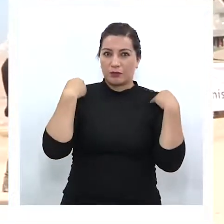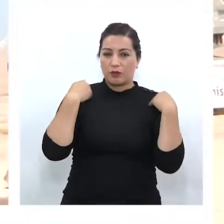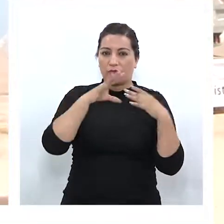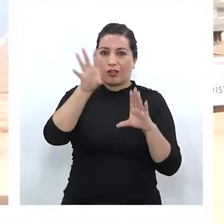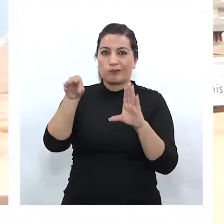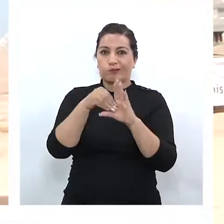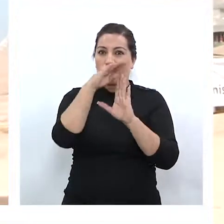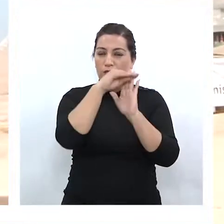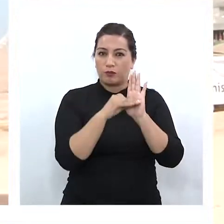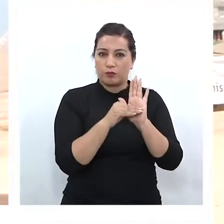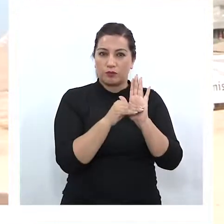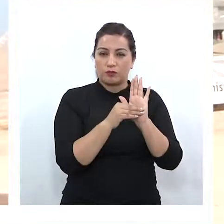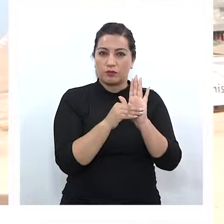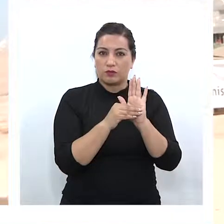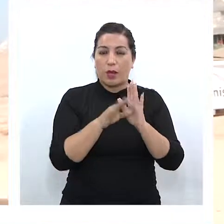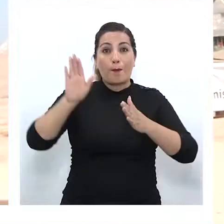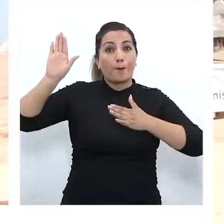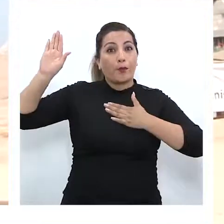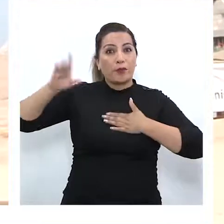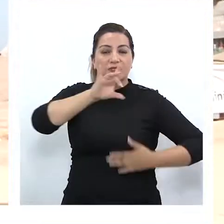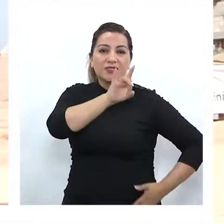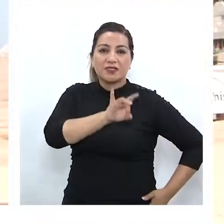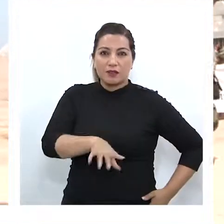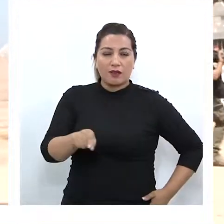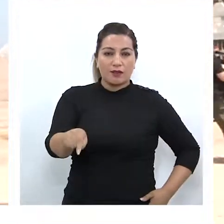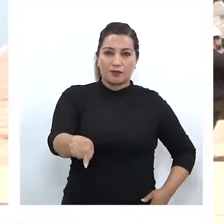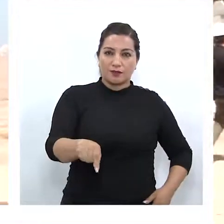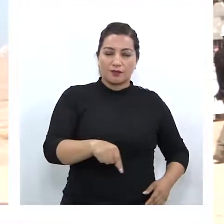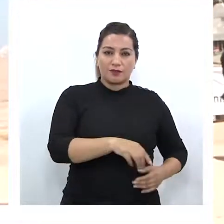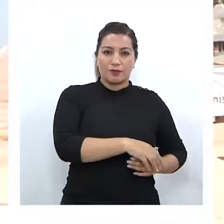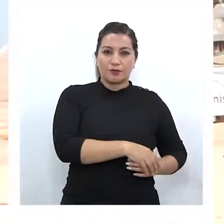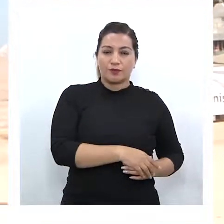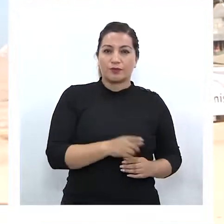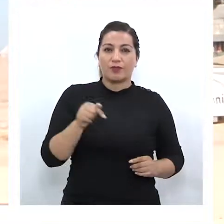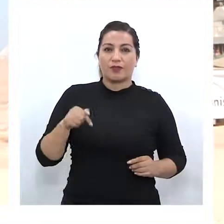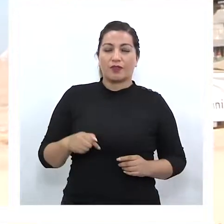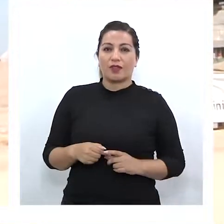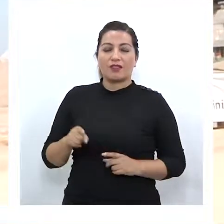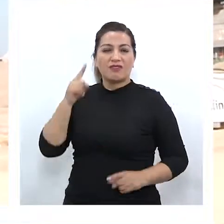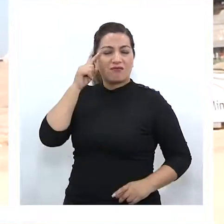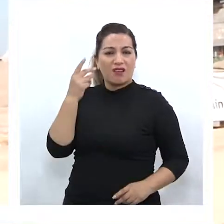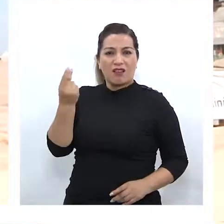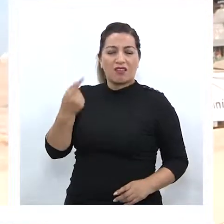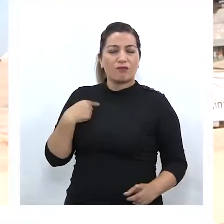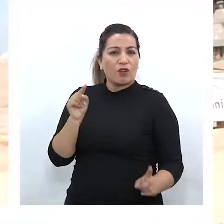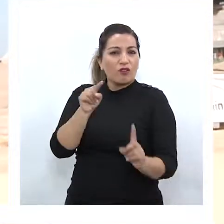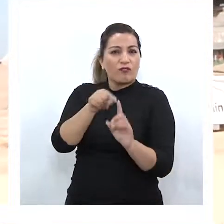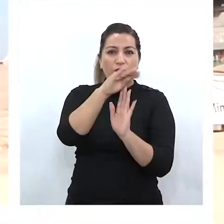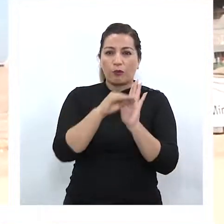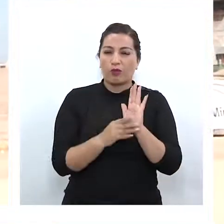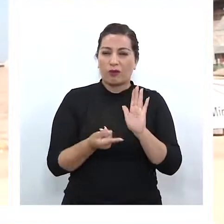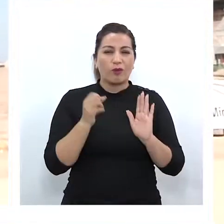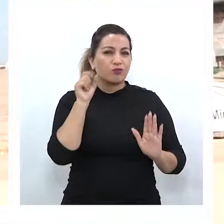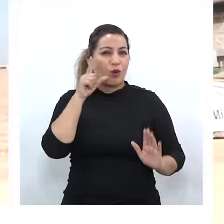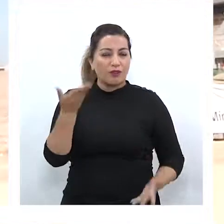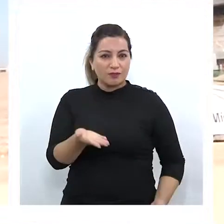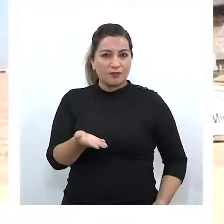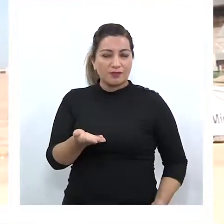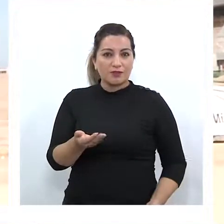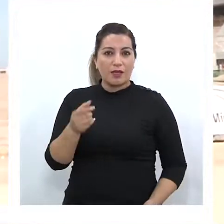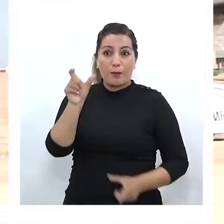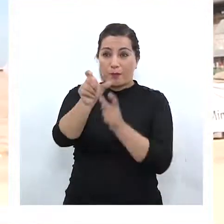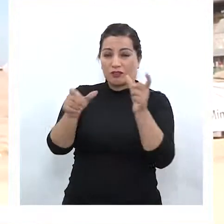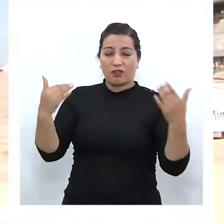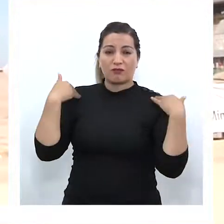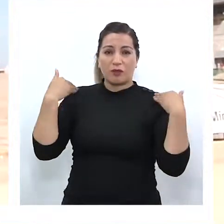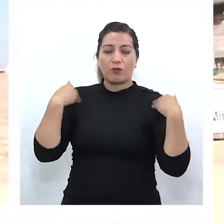programa que se llama Promesa Chile. El cual, la idea y el objetivo de este programa es aportar con